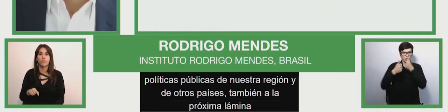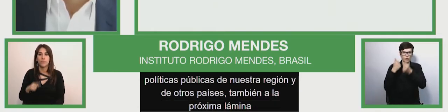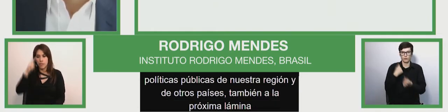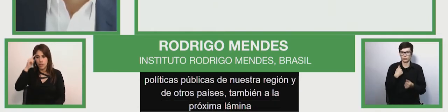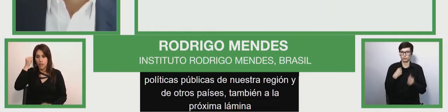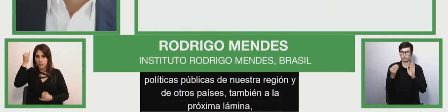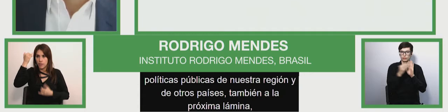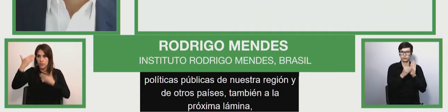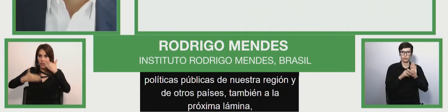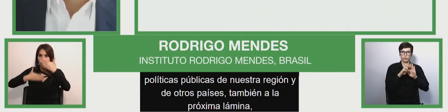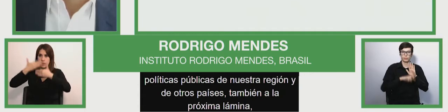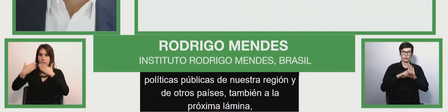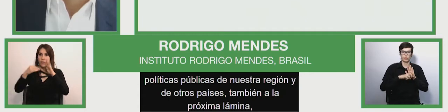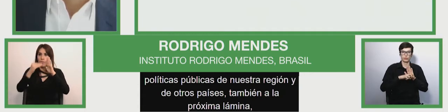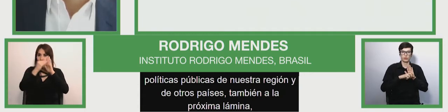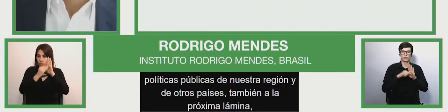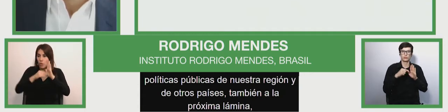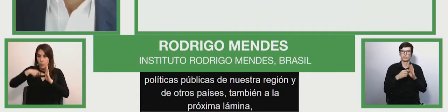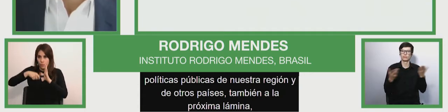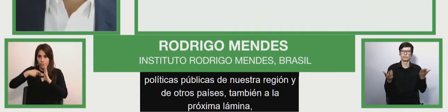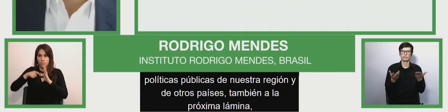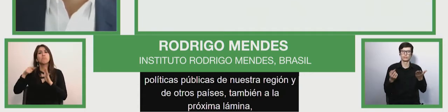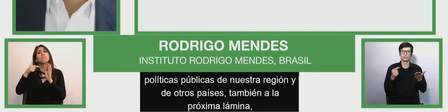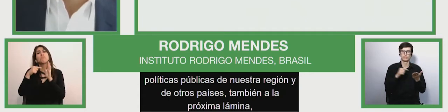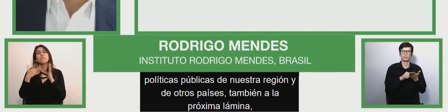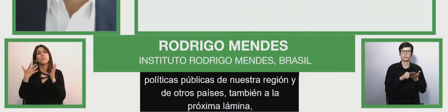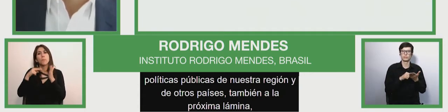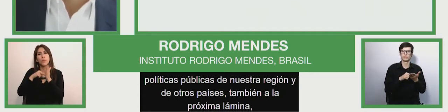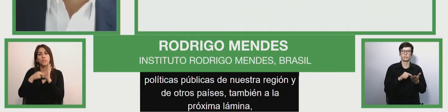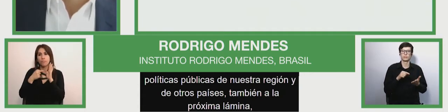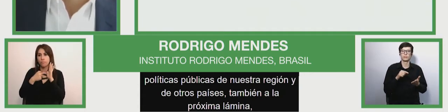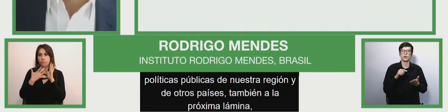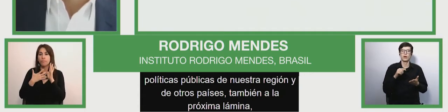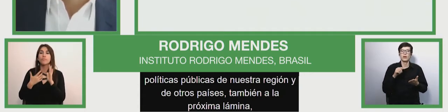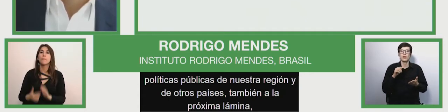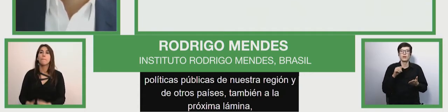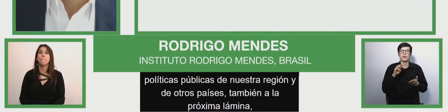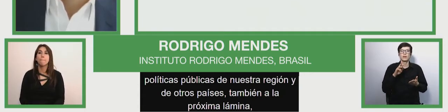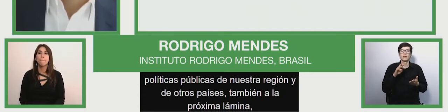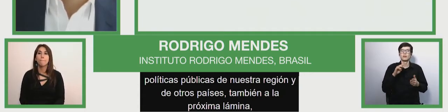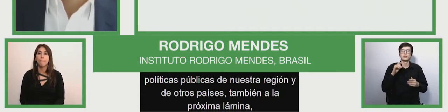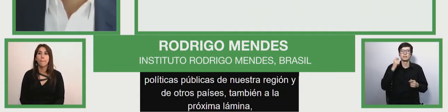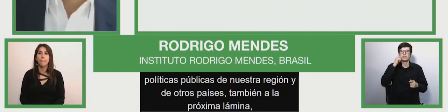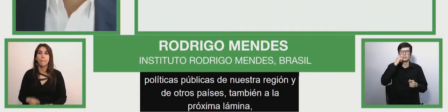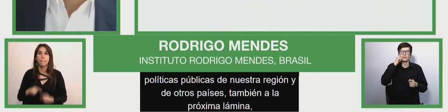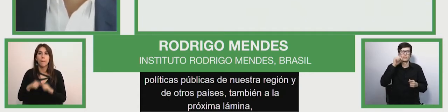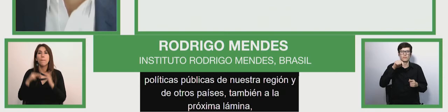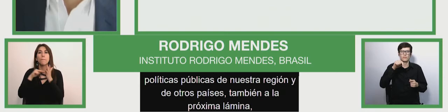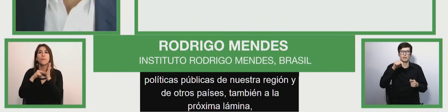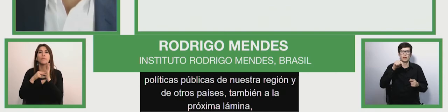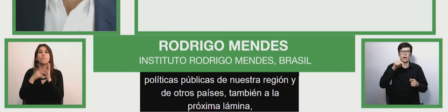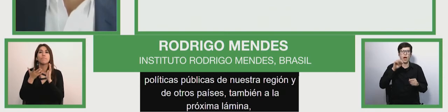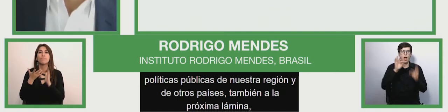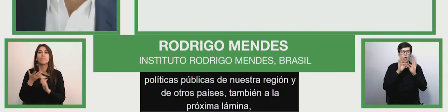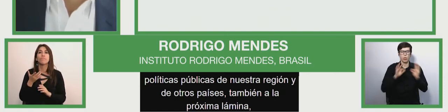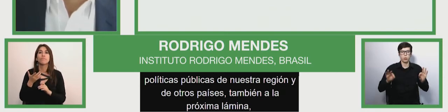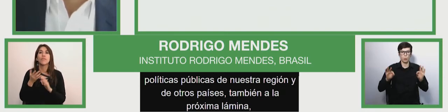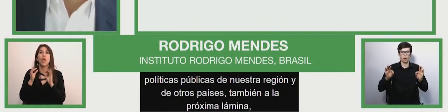es la la resignificación de la educación